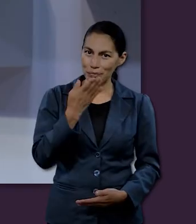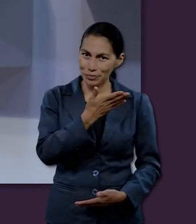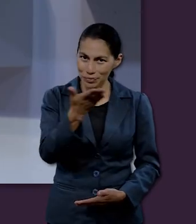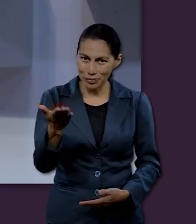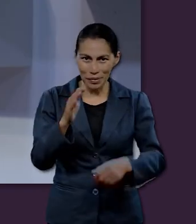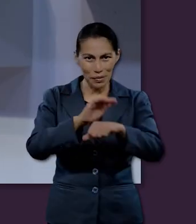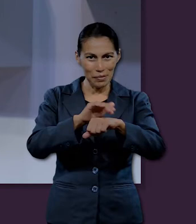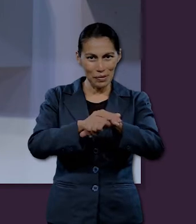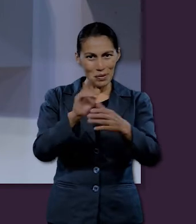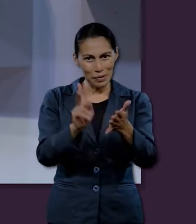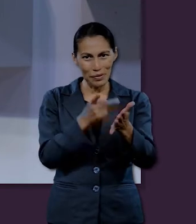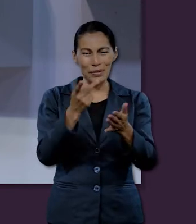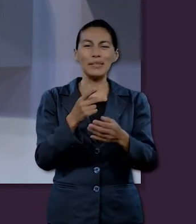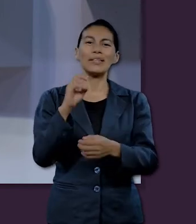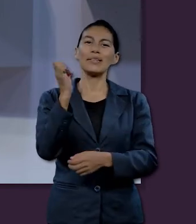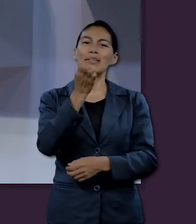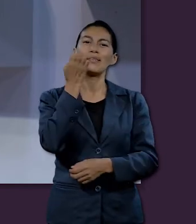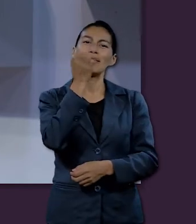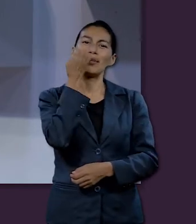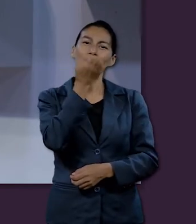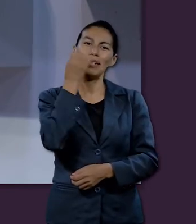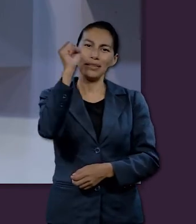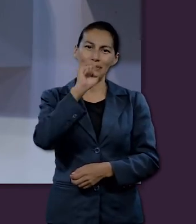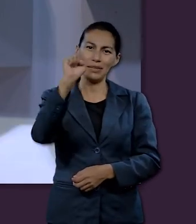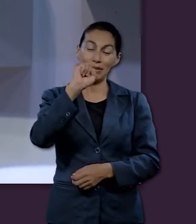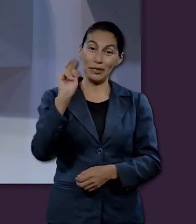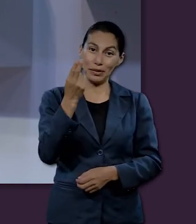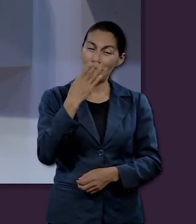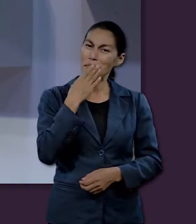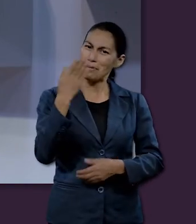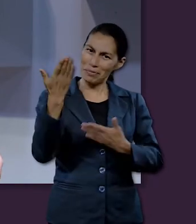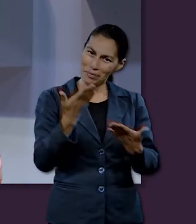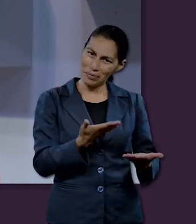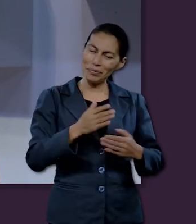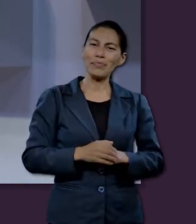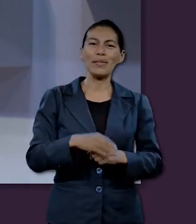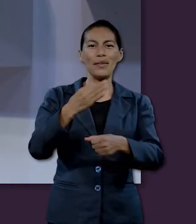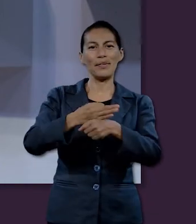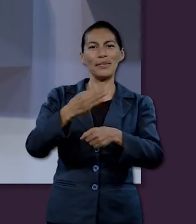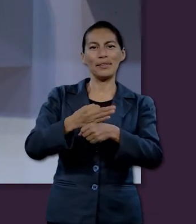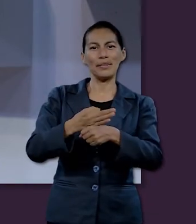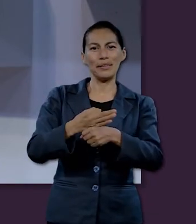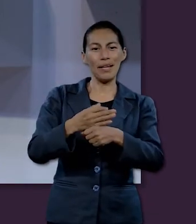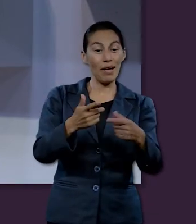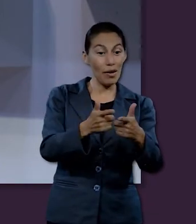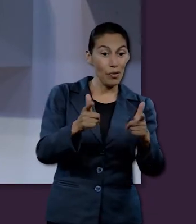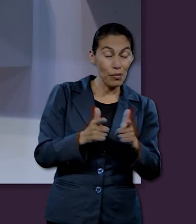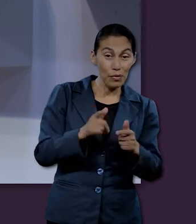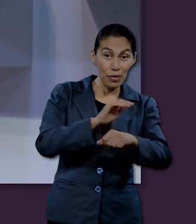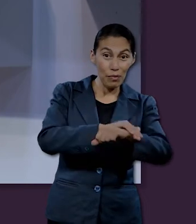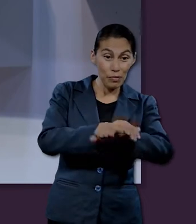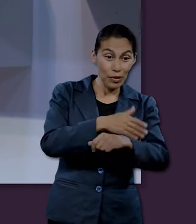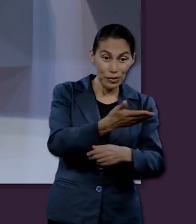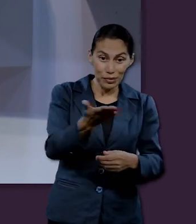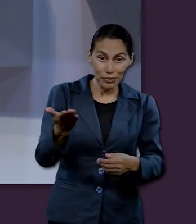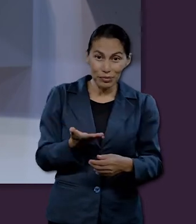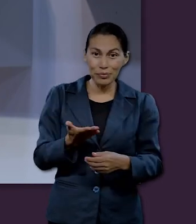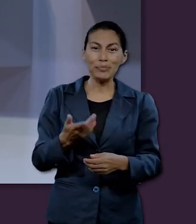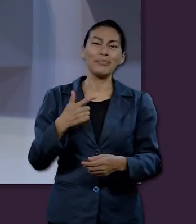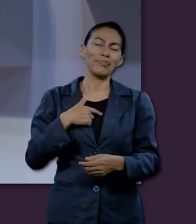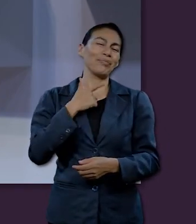Bienvenidos, amigos, una vez más a la Escuela Sabática Universitaria. En este momento está con nosotros un grupo de amigos